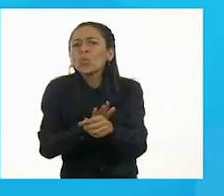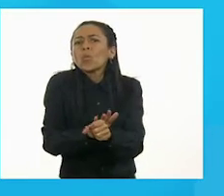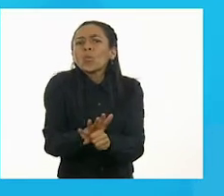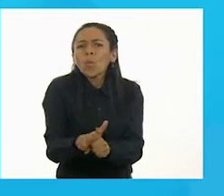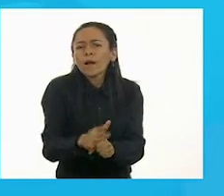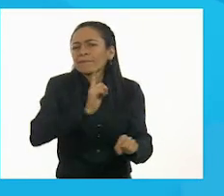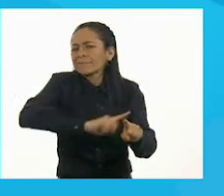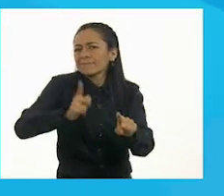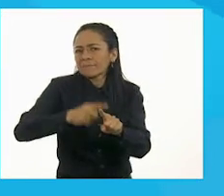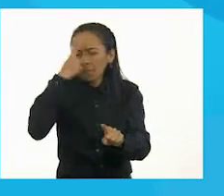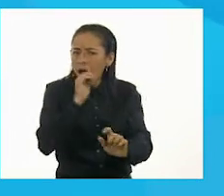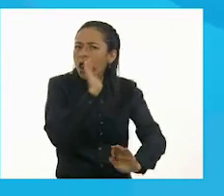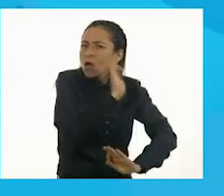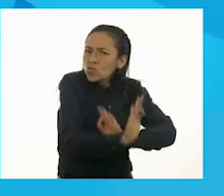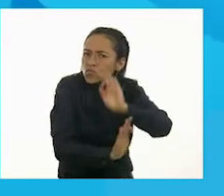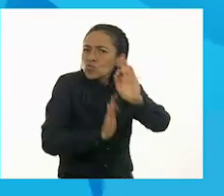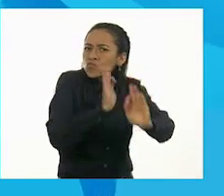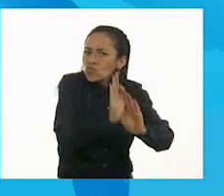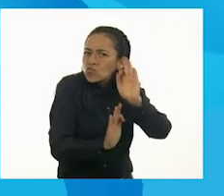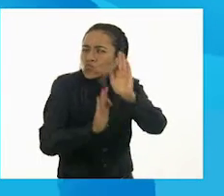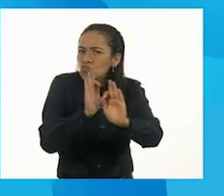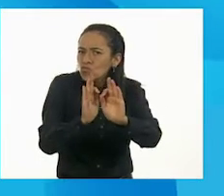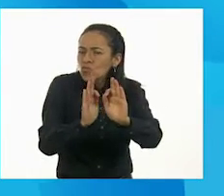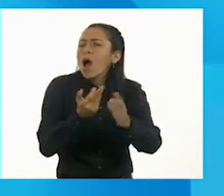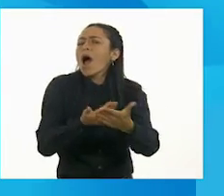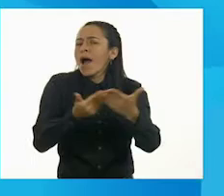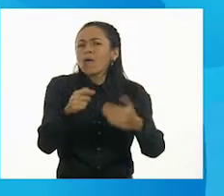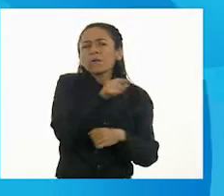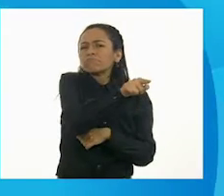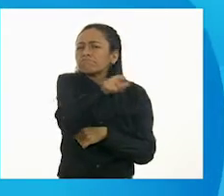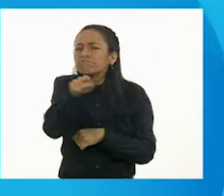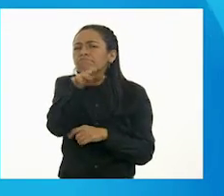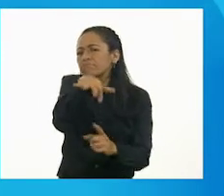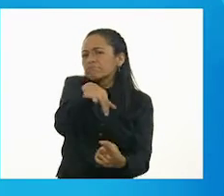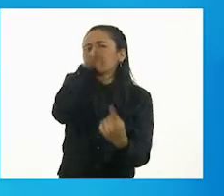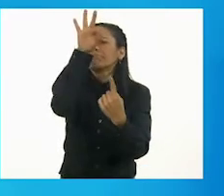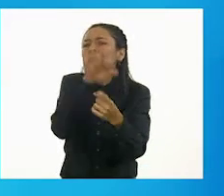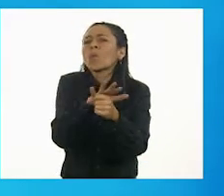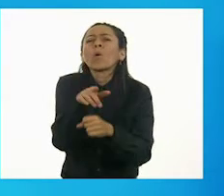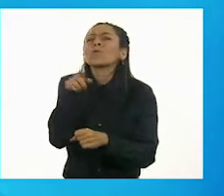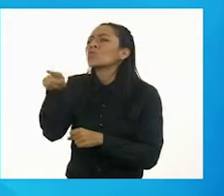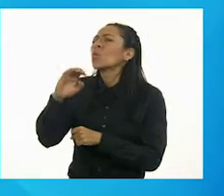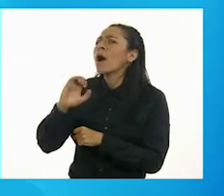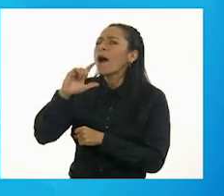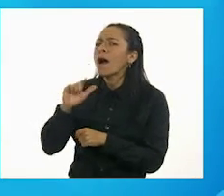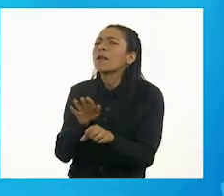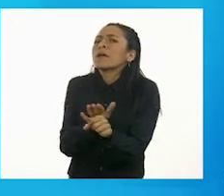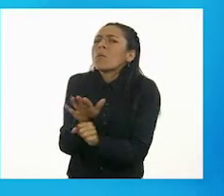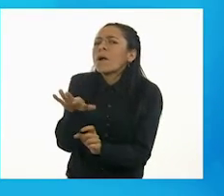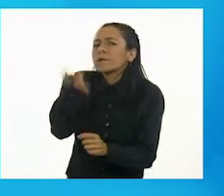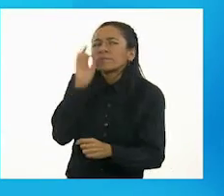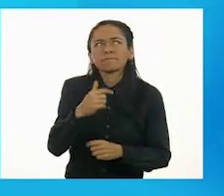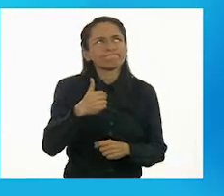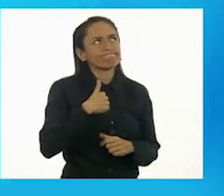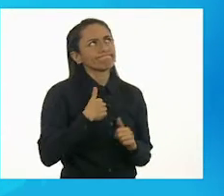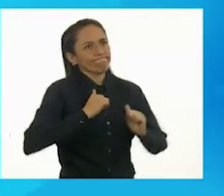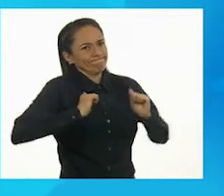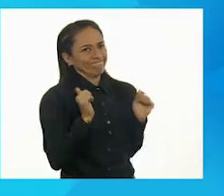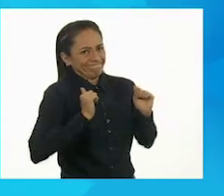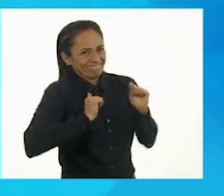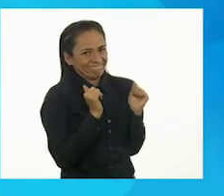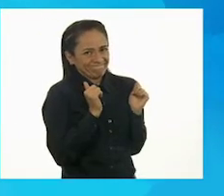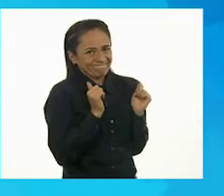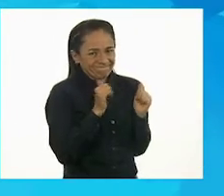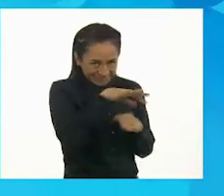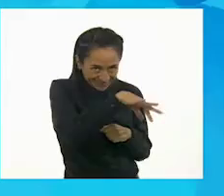cuáles son los cuidados para un animal que ustedes elijan. ¿Tú cuál vas a elegir, Ale? Yo voy a elegir la gallina. La